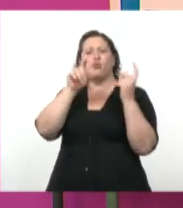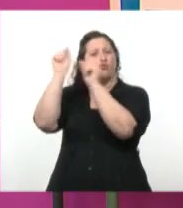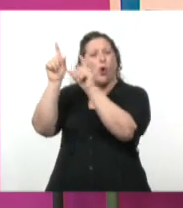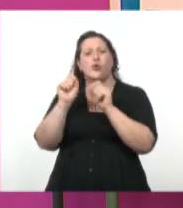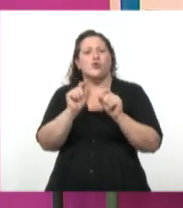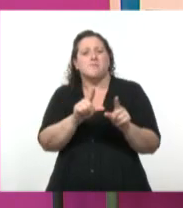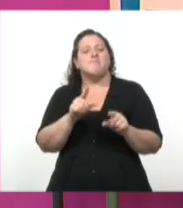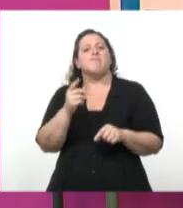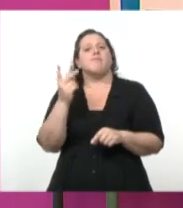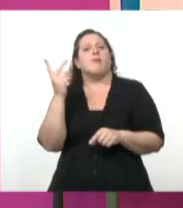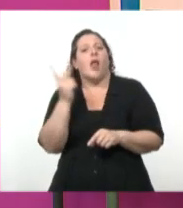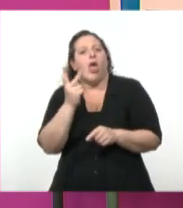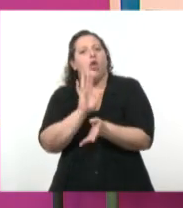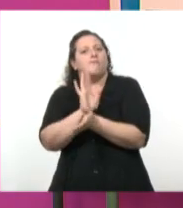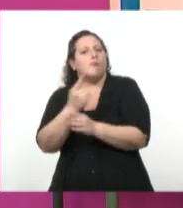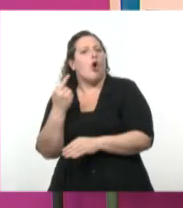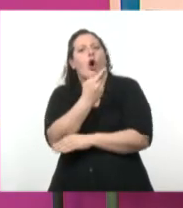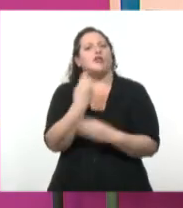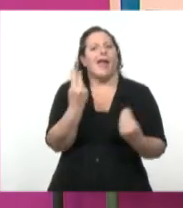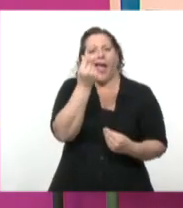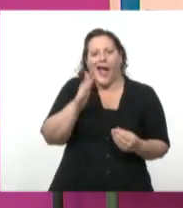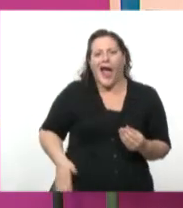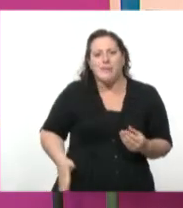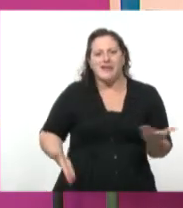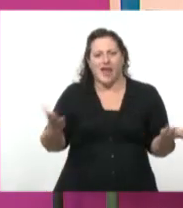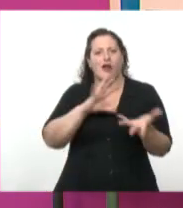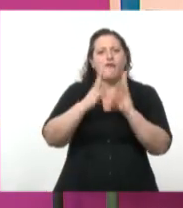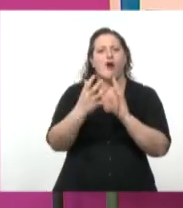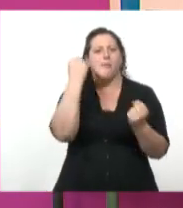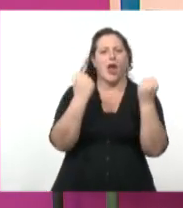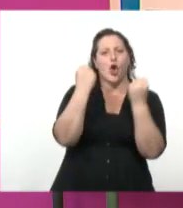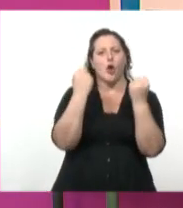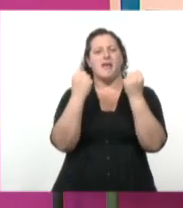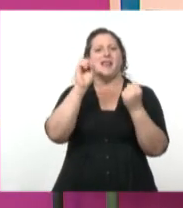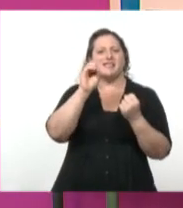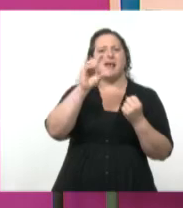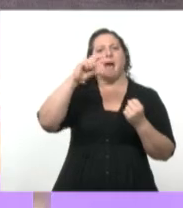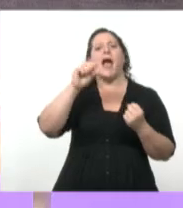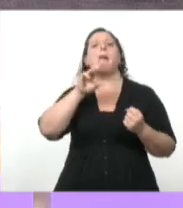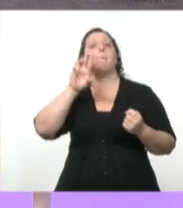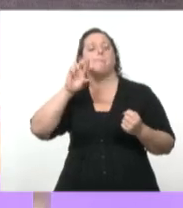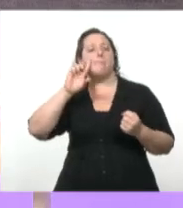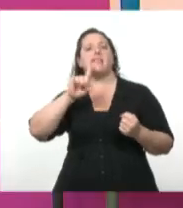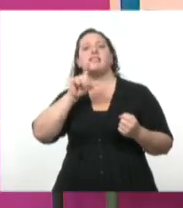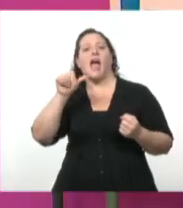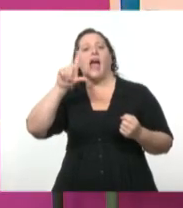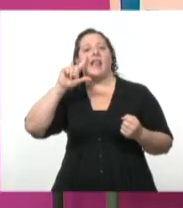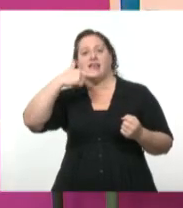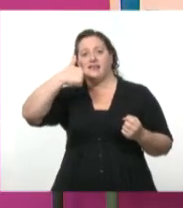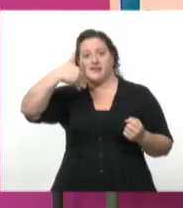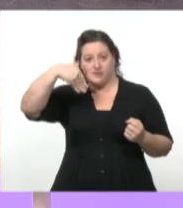cuestionamiento al orden capitalista, ¿no? Entonces, esto es muy interesante. Y va a ser la llegada a la región de las ideas.